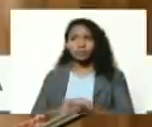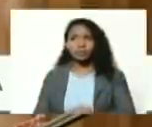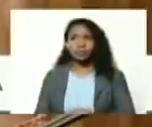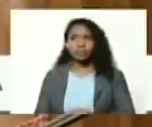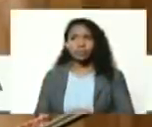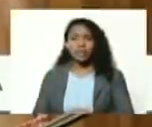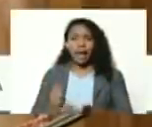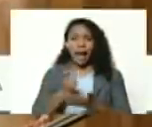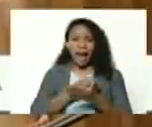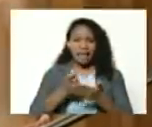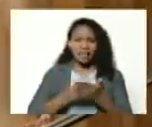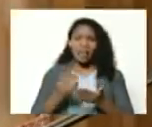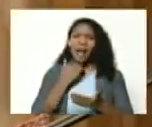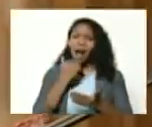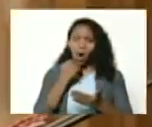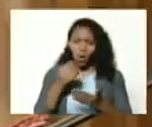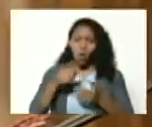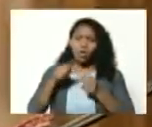escribe que algo queda